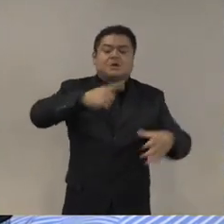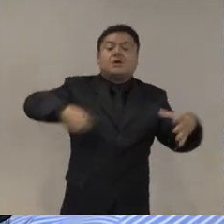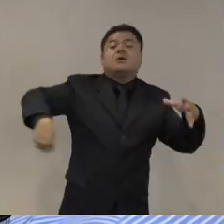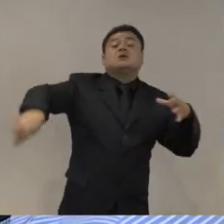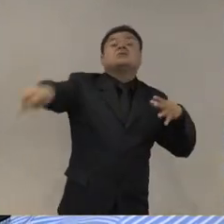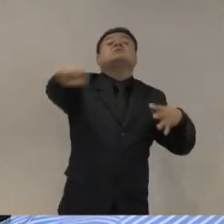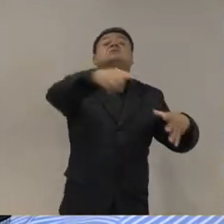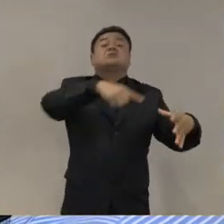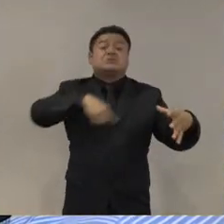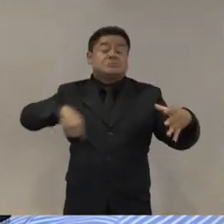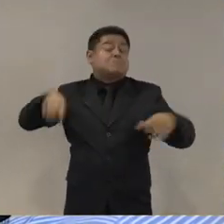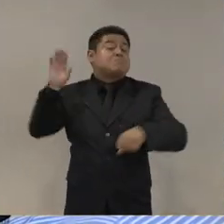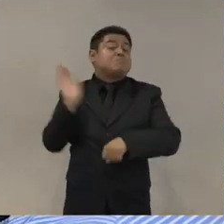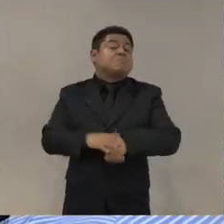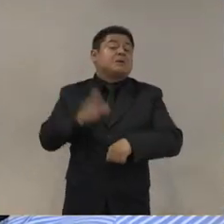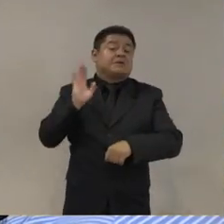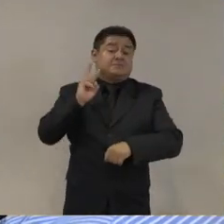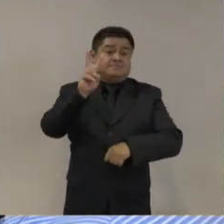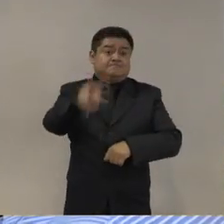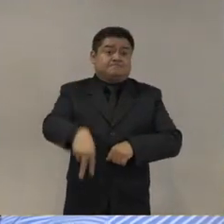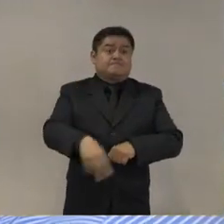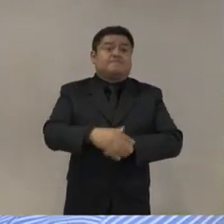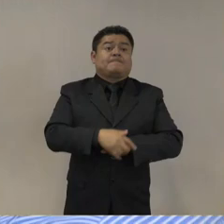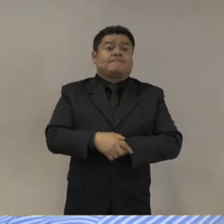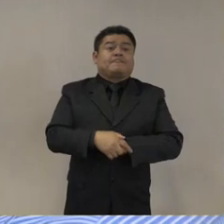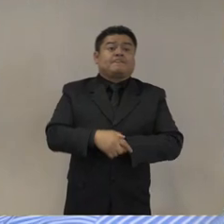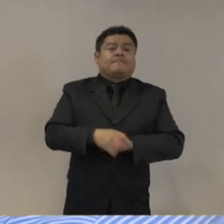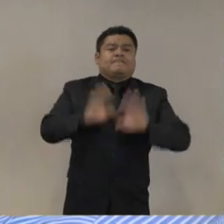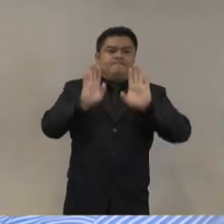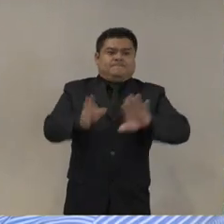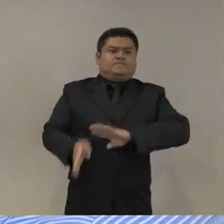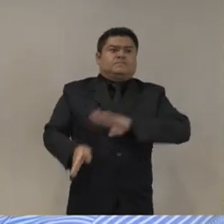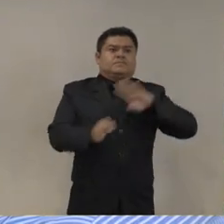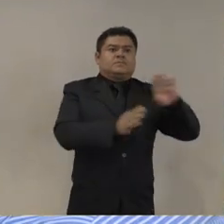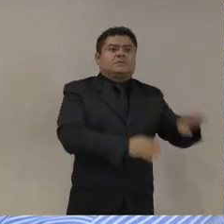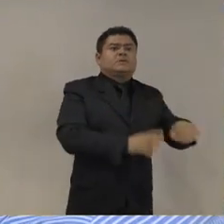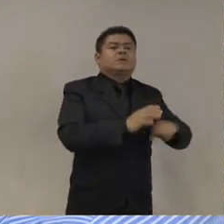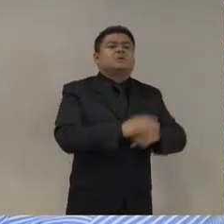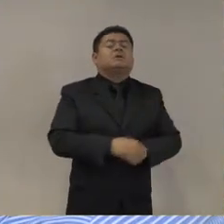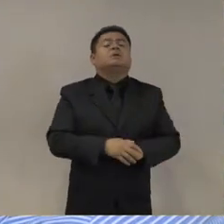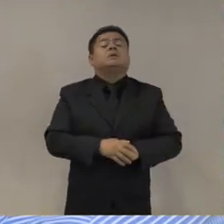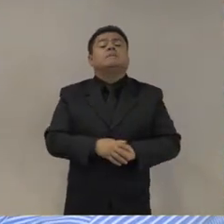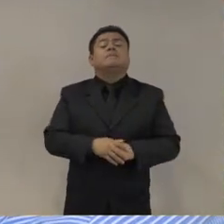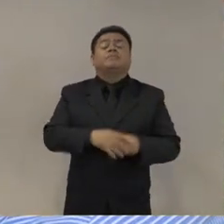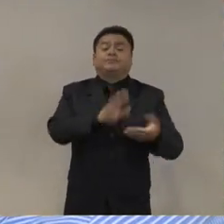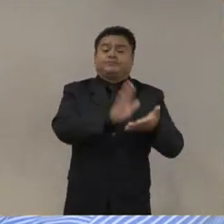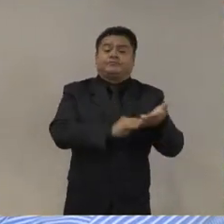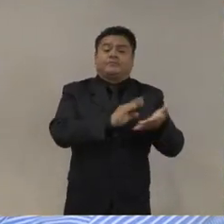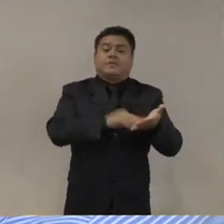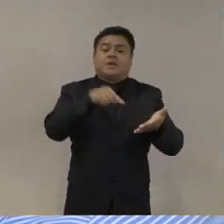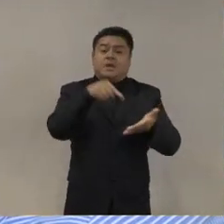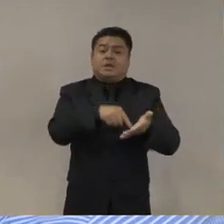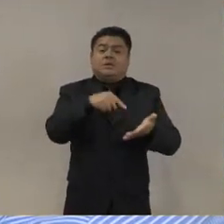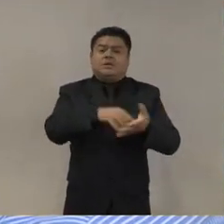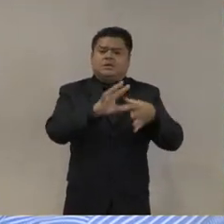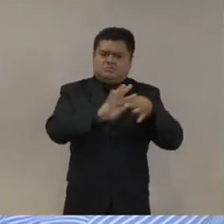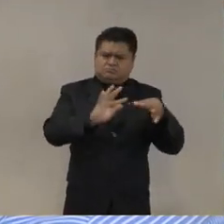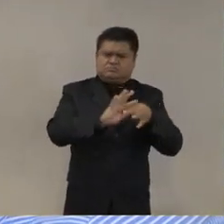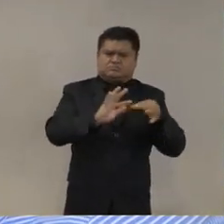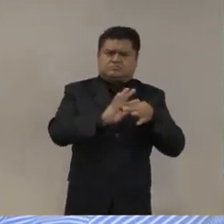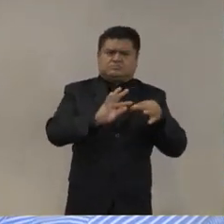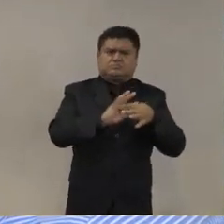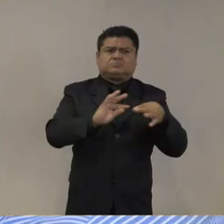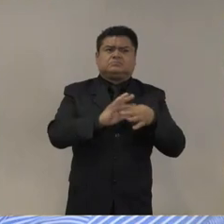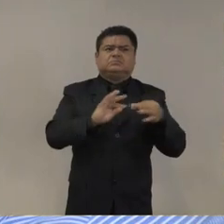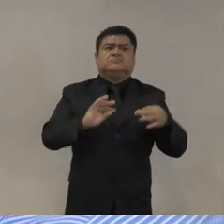una sola vez no se menciona seguridad ciudadana en todo el documento. No hay ninguna acción vinculada